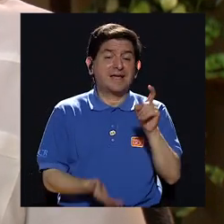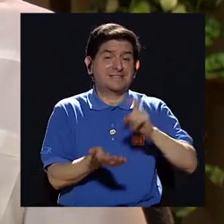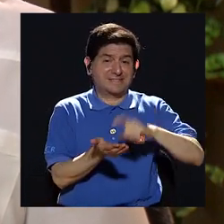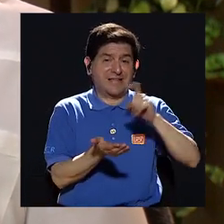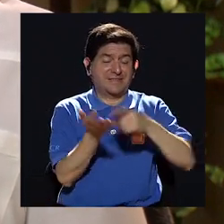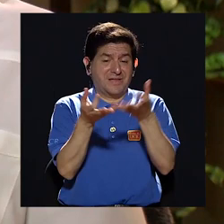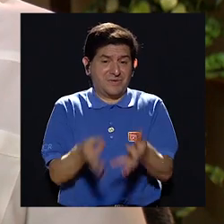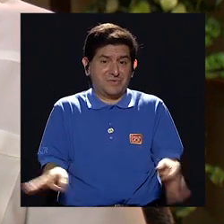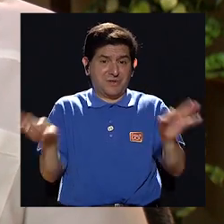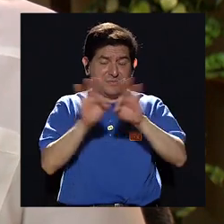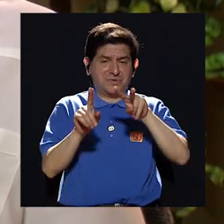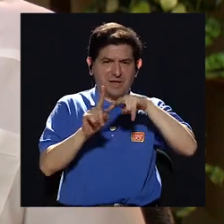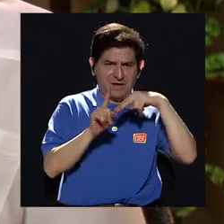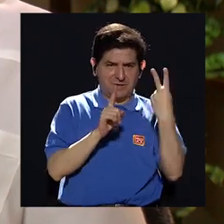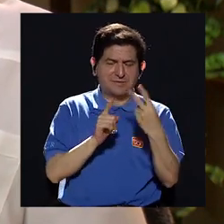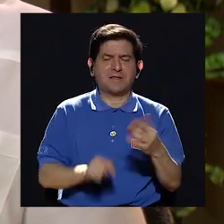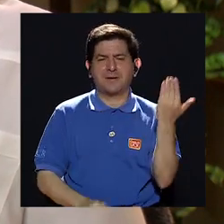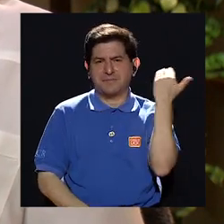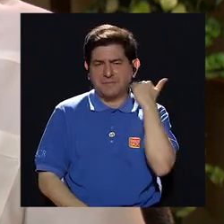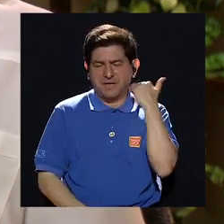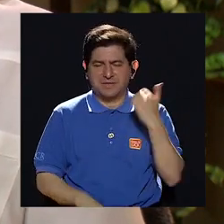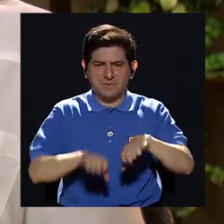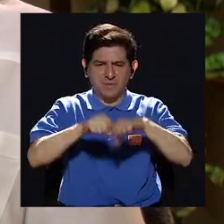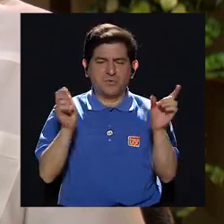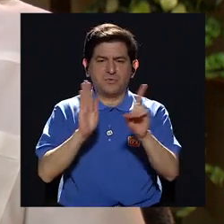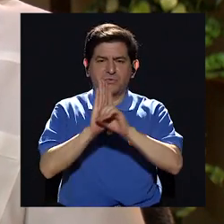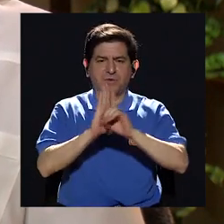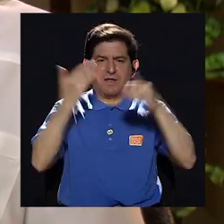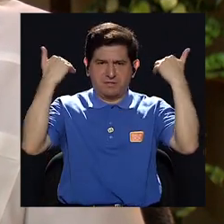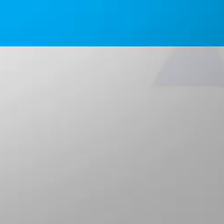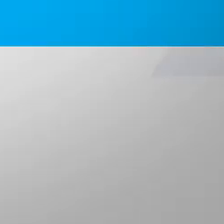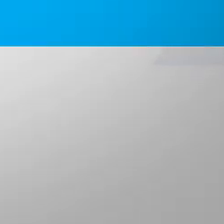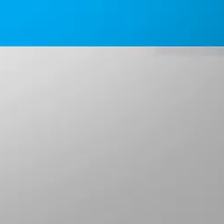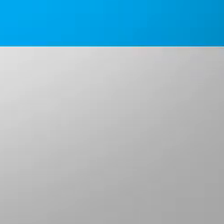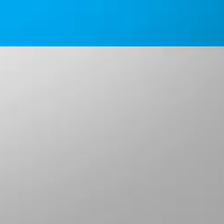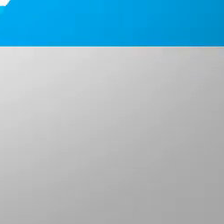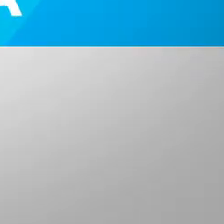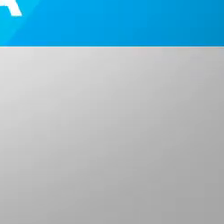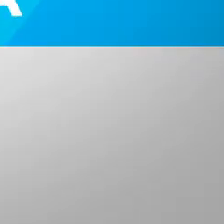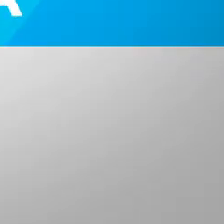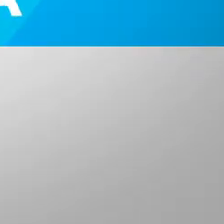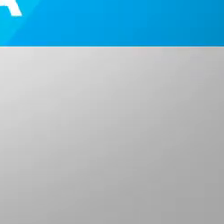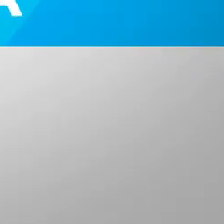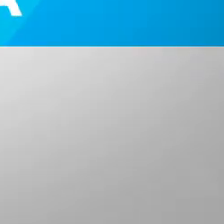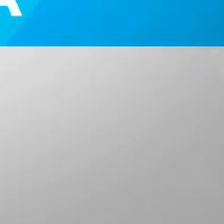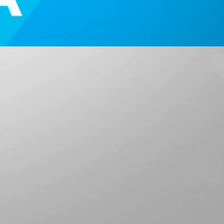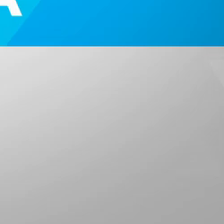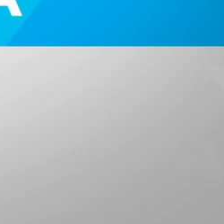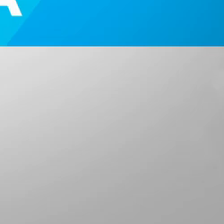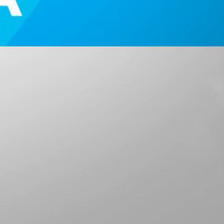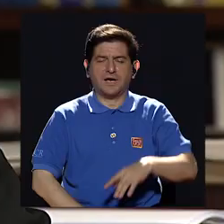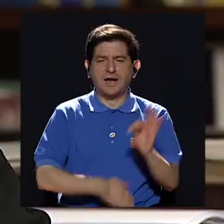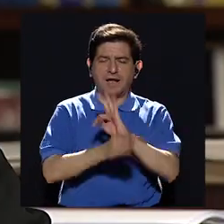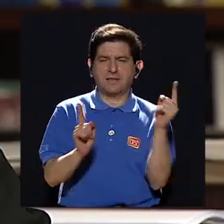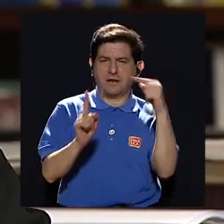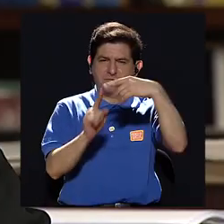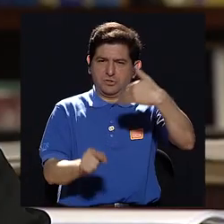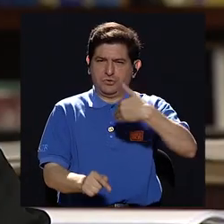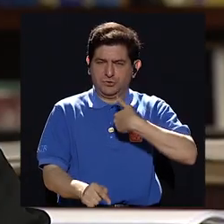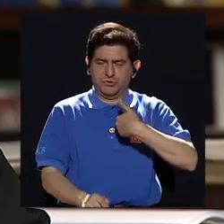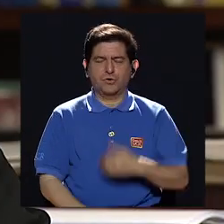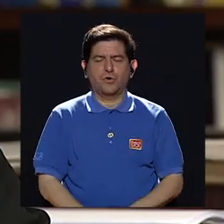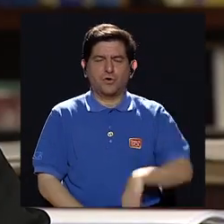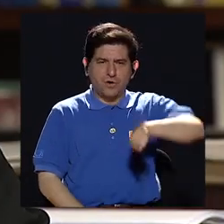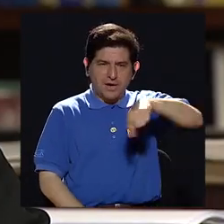deudas desde la perspectiva de las víctimas de violaciones de derechos humanos. Estamos haciendo Televisión con Sentido, sobre